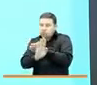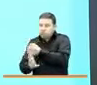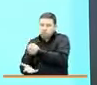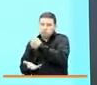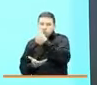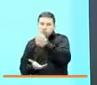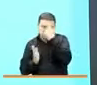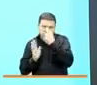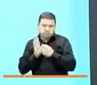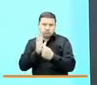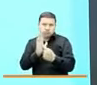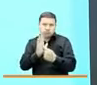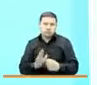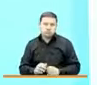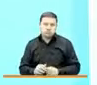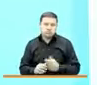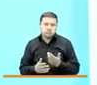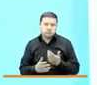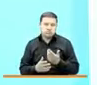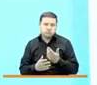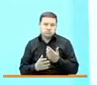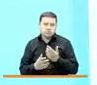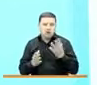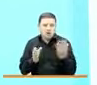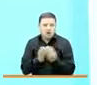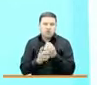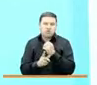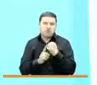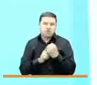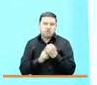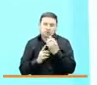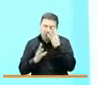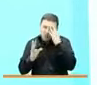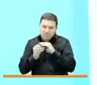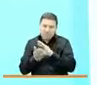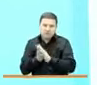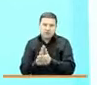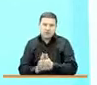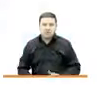rendición de cuentas del sector de la inclusión social y la reconciliación